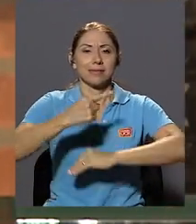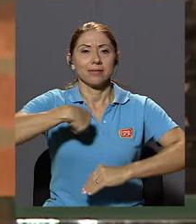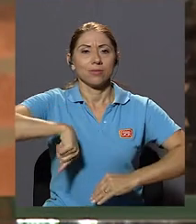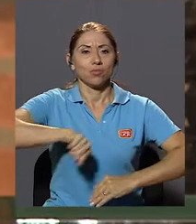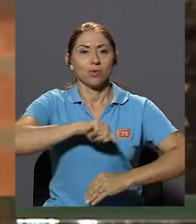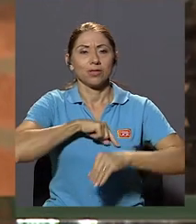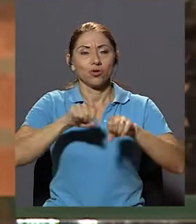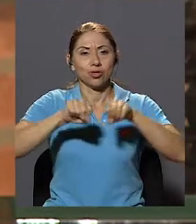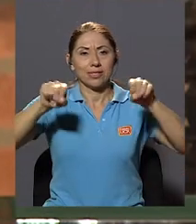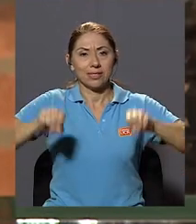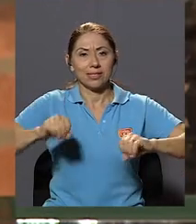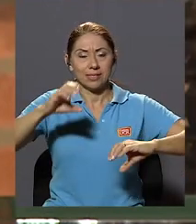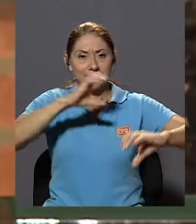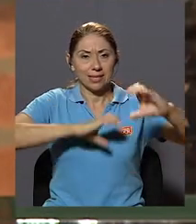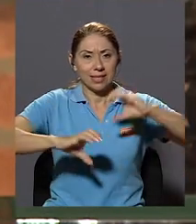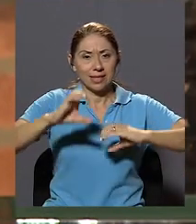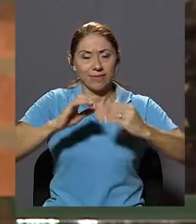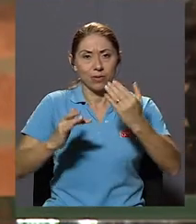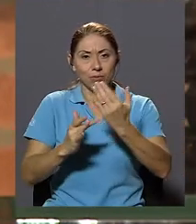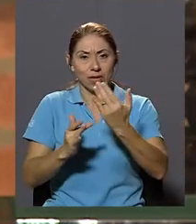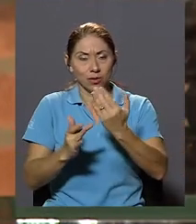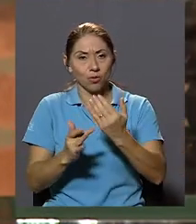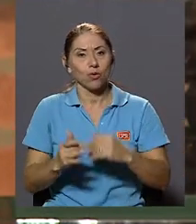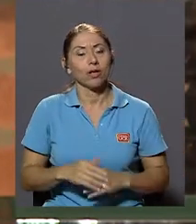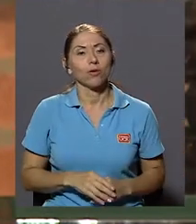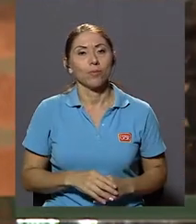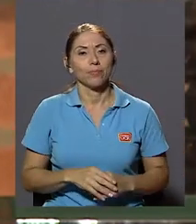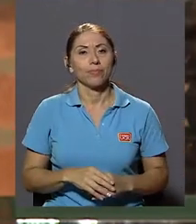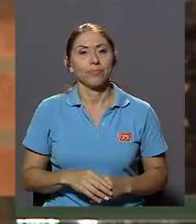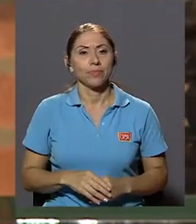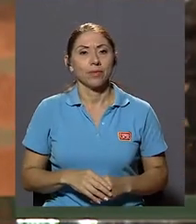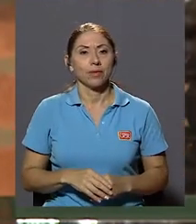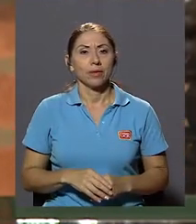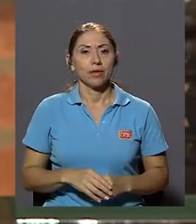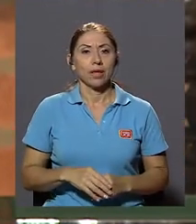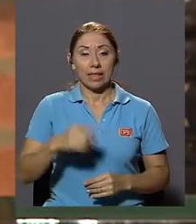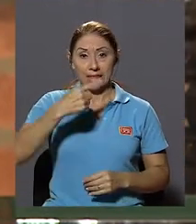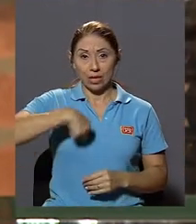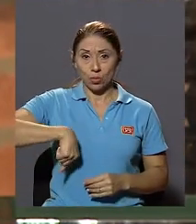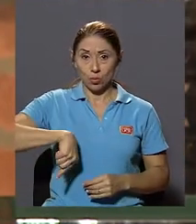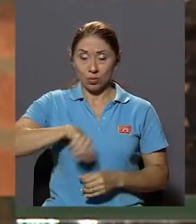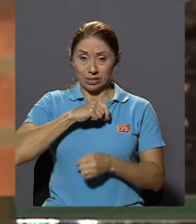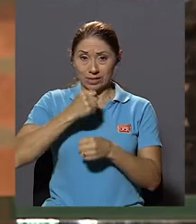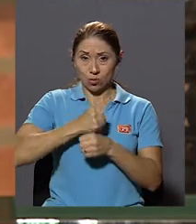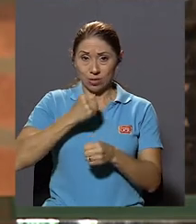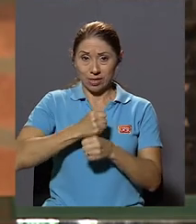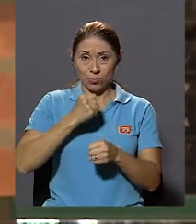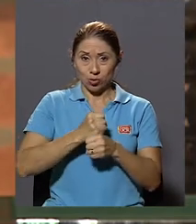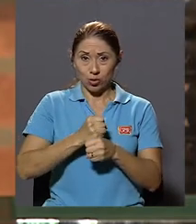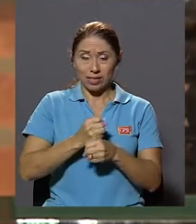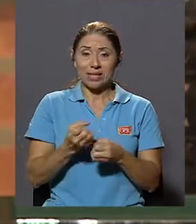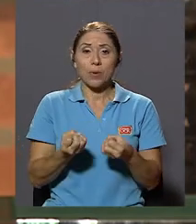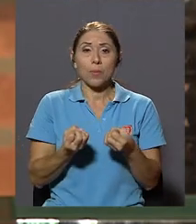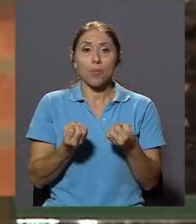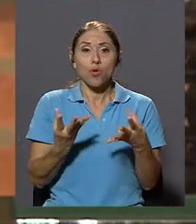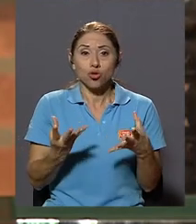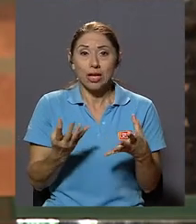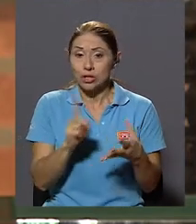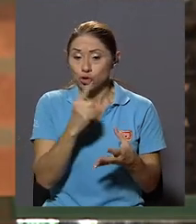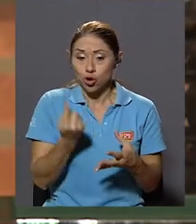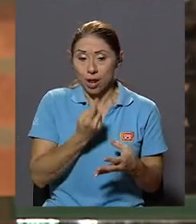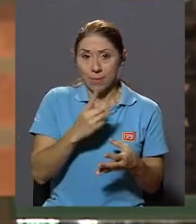Sistema Científico Y Tecnológico Muchas De nuestras Contribuciones Trascienden